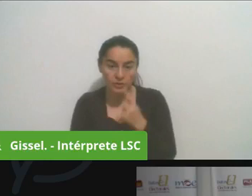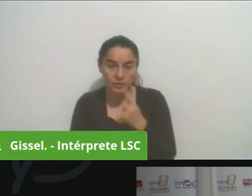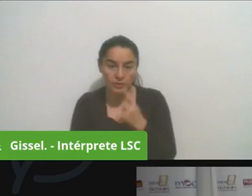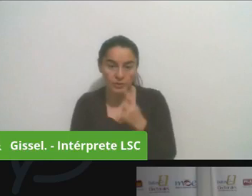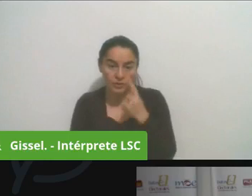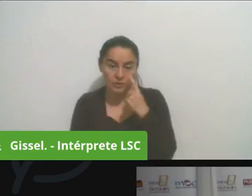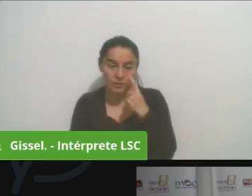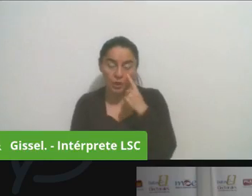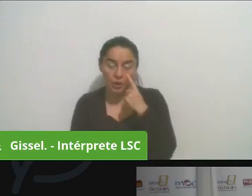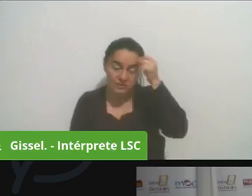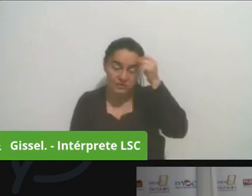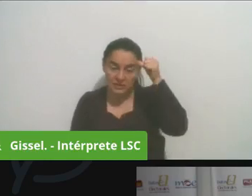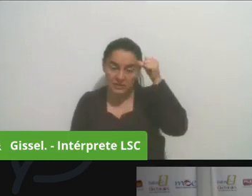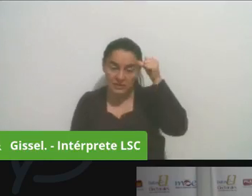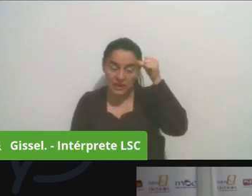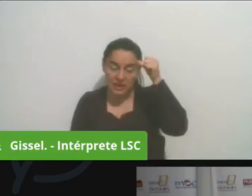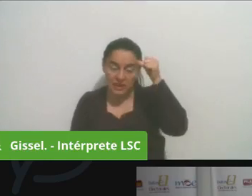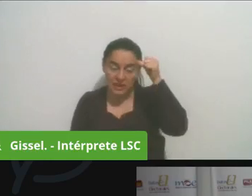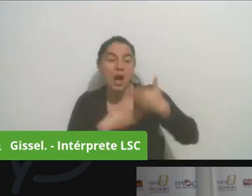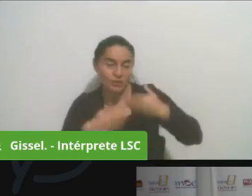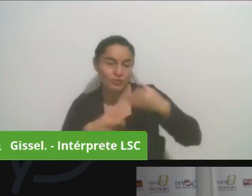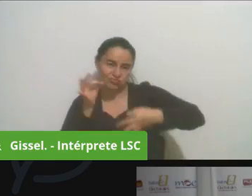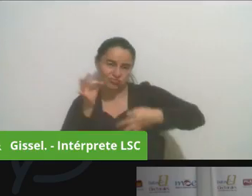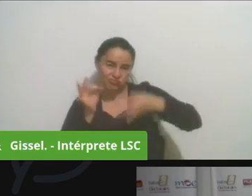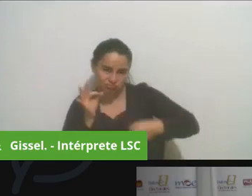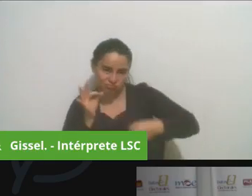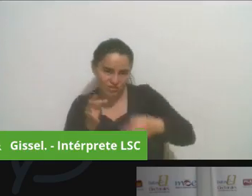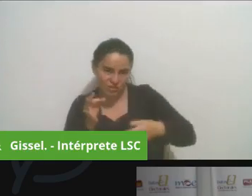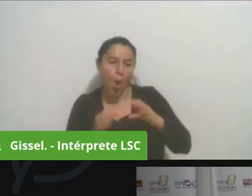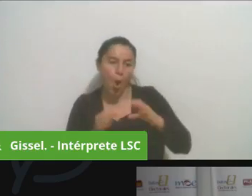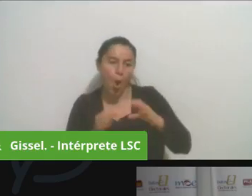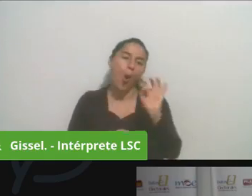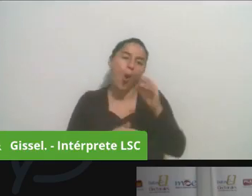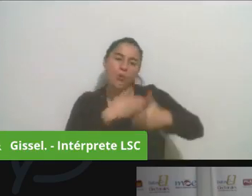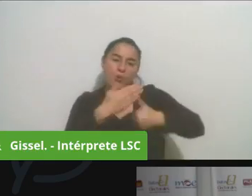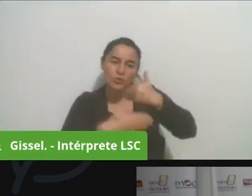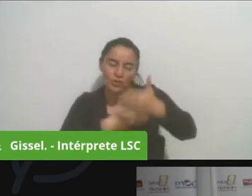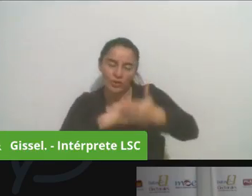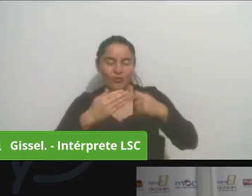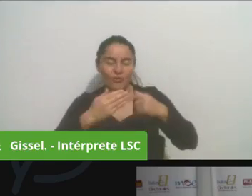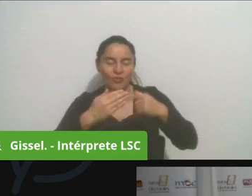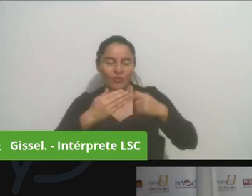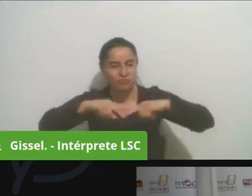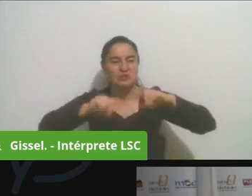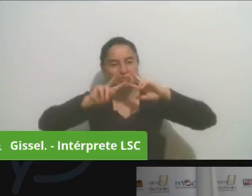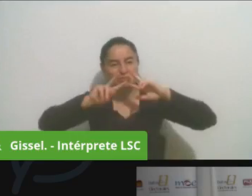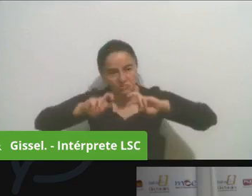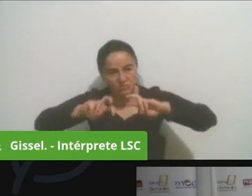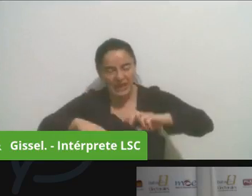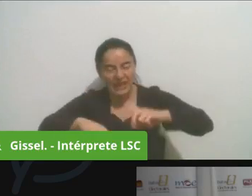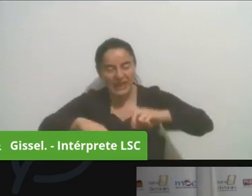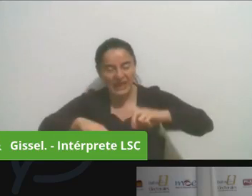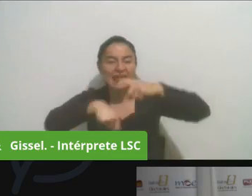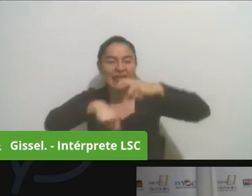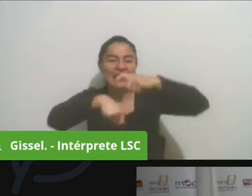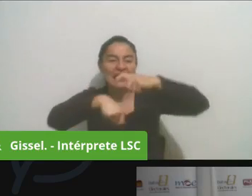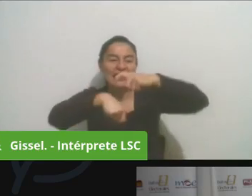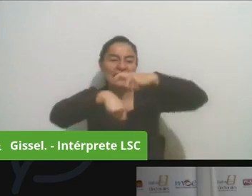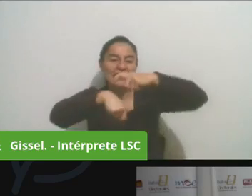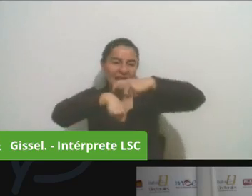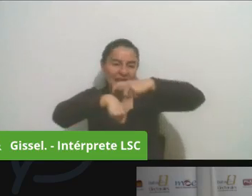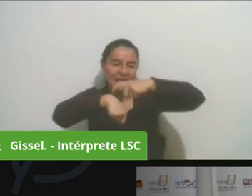administrativos de investigación que tienen unos tiempos porque tiene que cumplir unos ritos y tienen que cumplir unos procedimientos